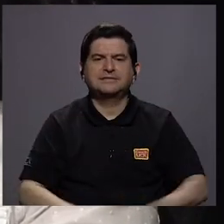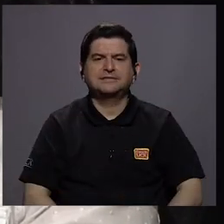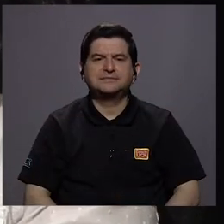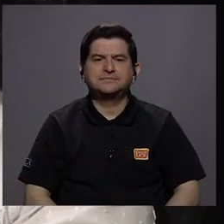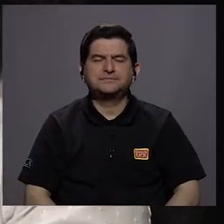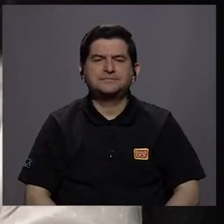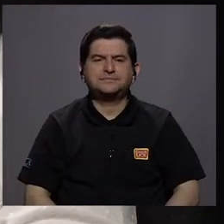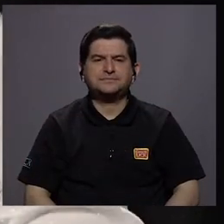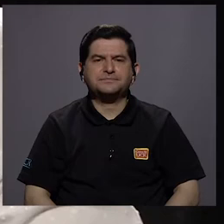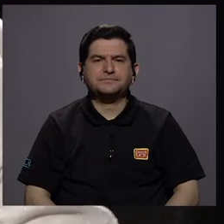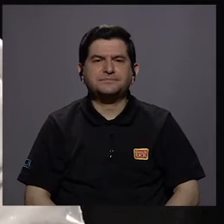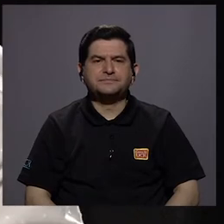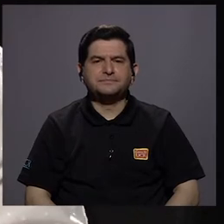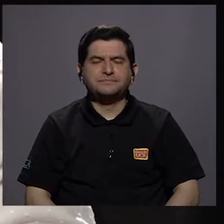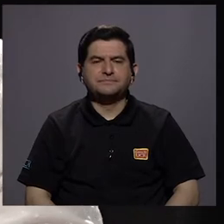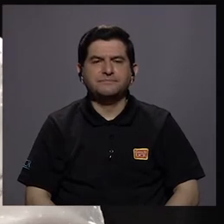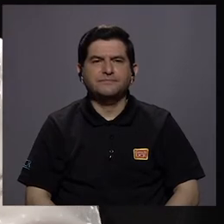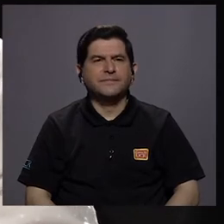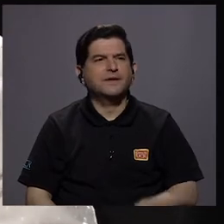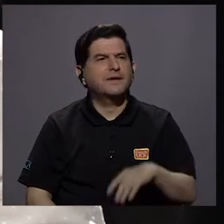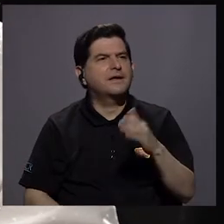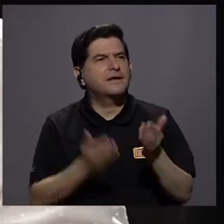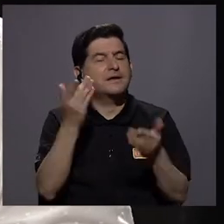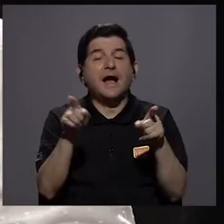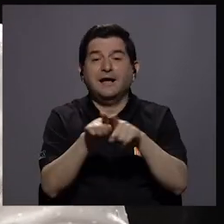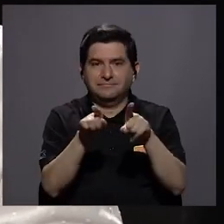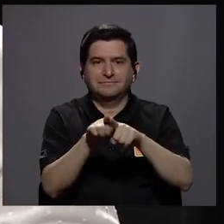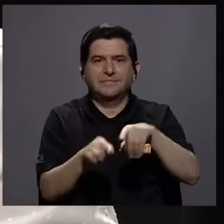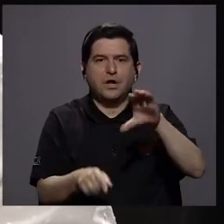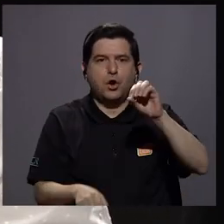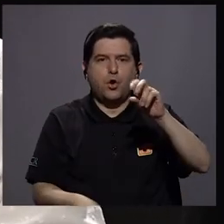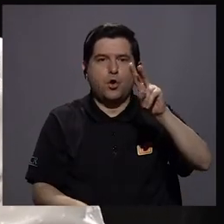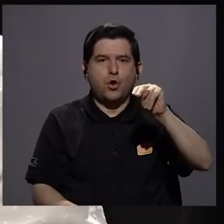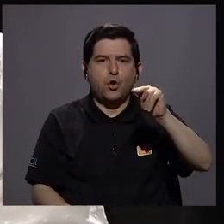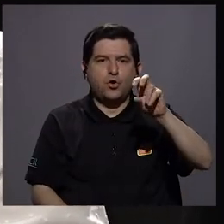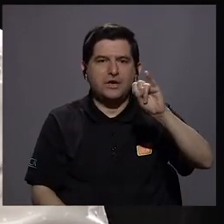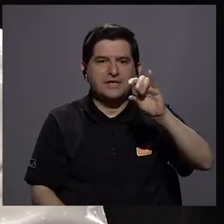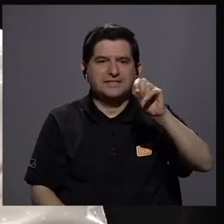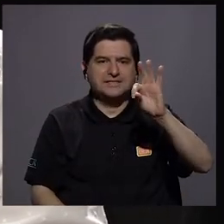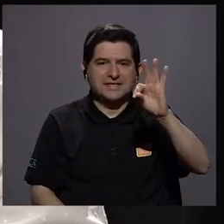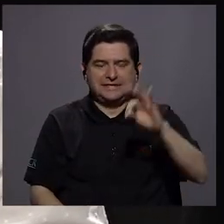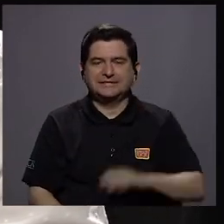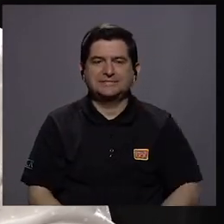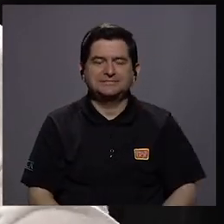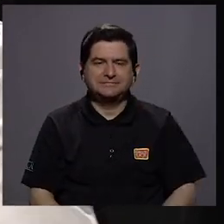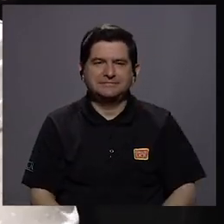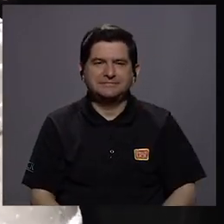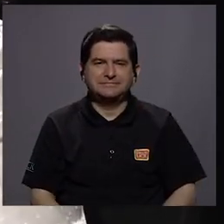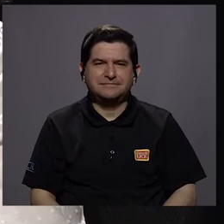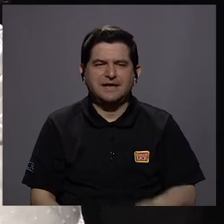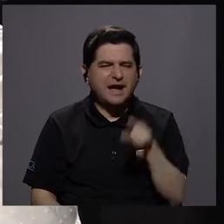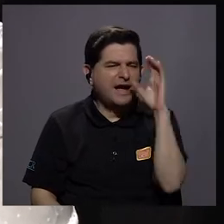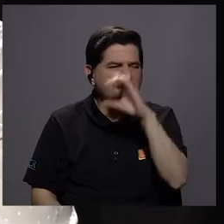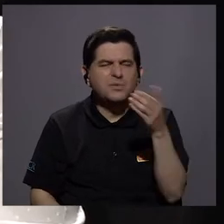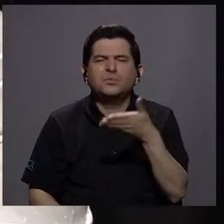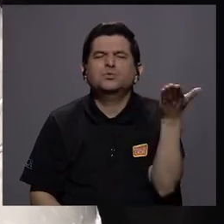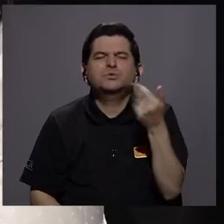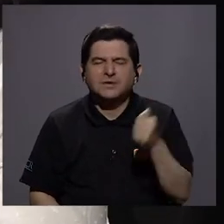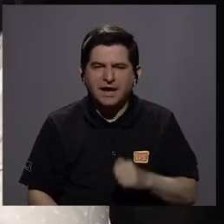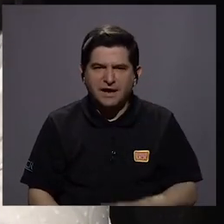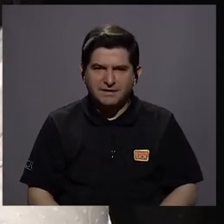Vamos a ver, no sé cuál se me puede estar, con ICIT desde luego está ahí. Y entonces, ¿qué estamos buscando?